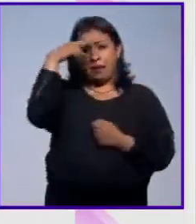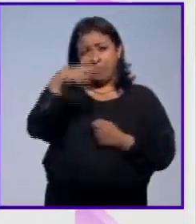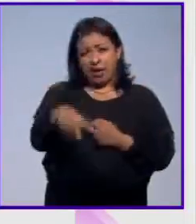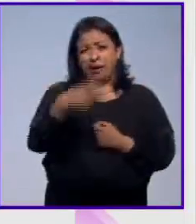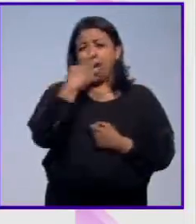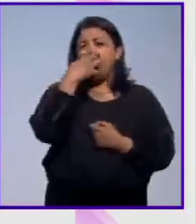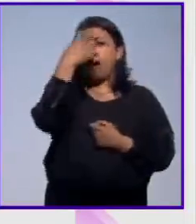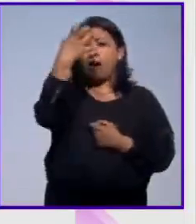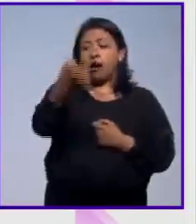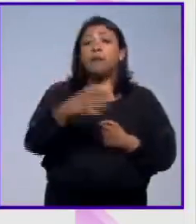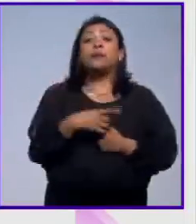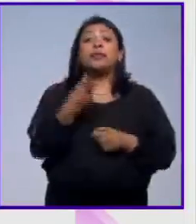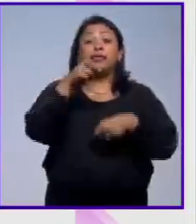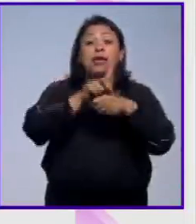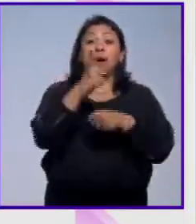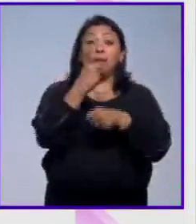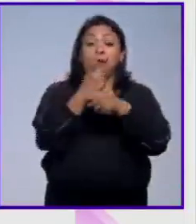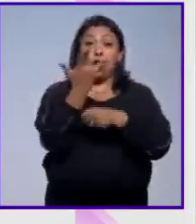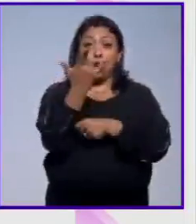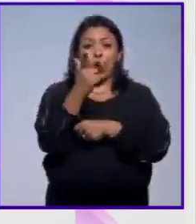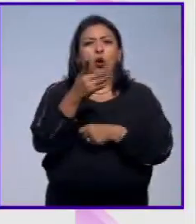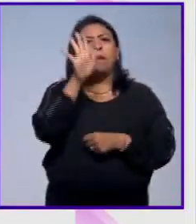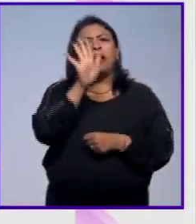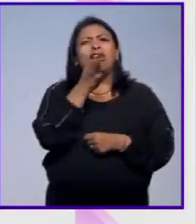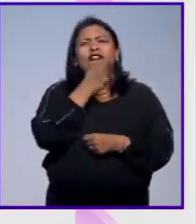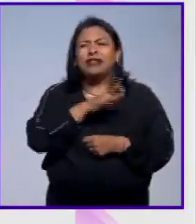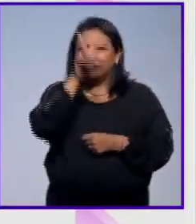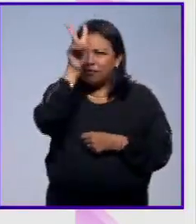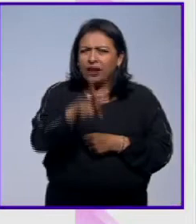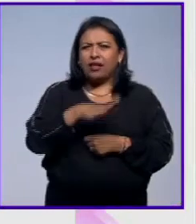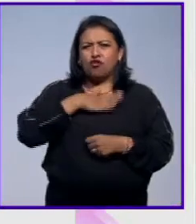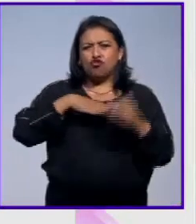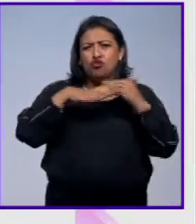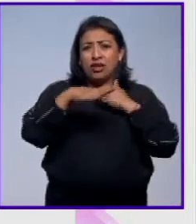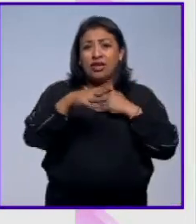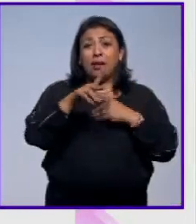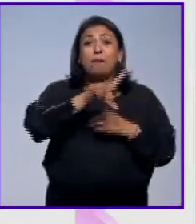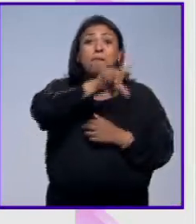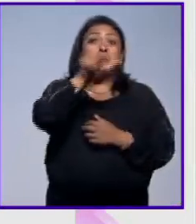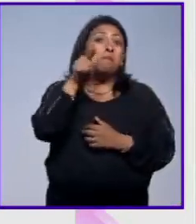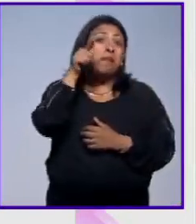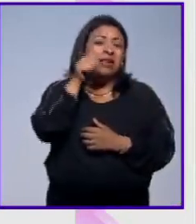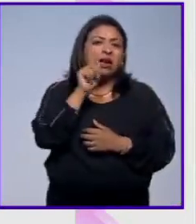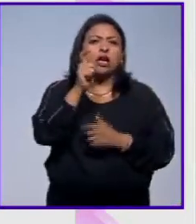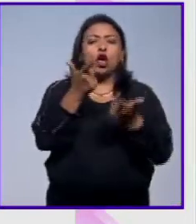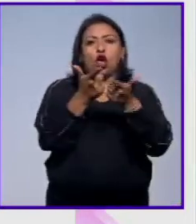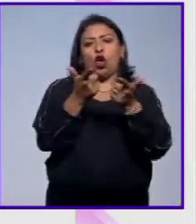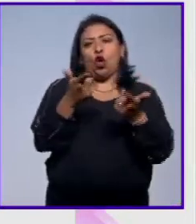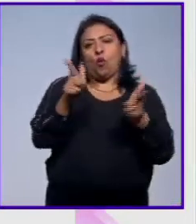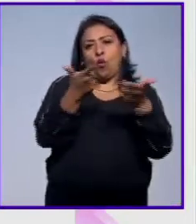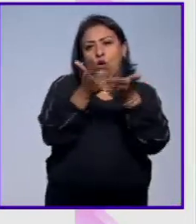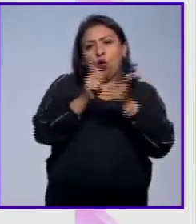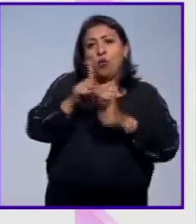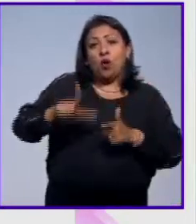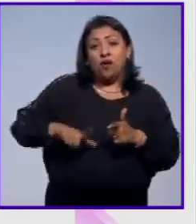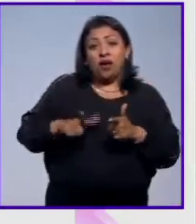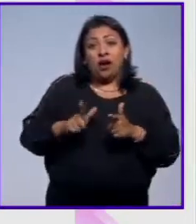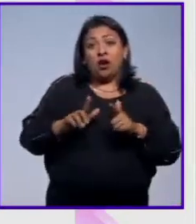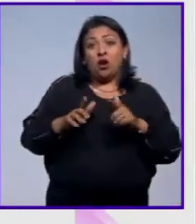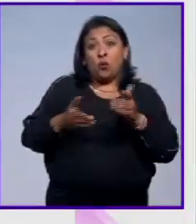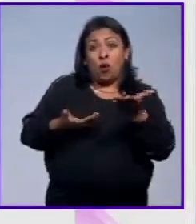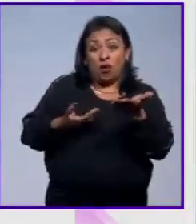este 1 de julio se vivió una verdadera fiesta de la democracia el día después no solo corresponde a un gobierno que entra o sale